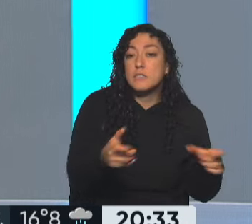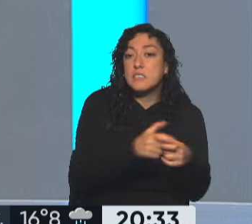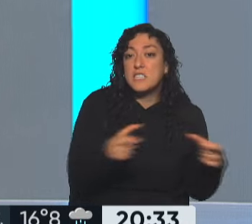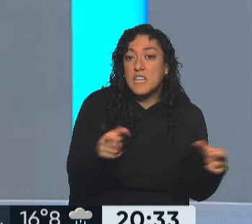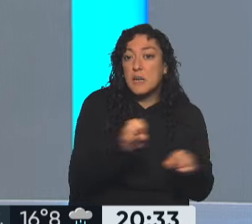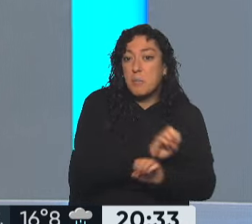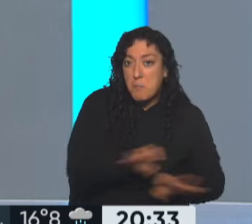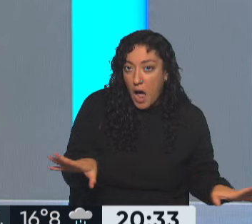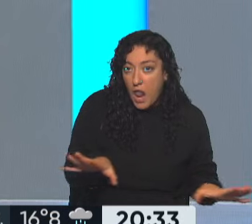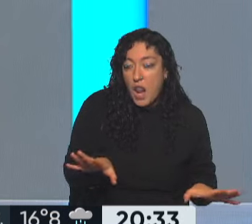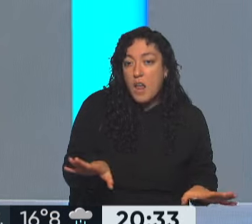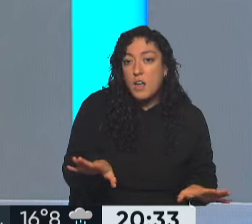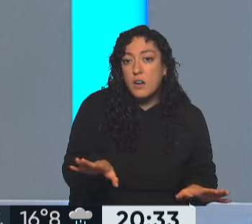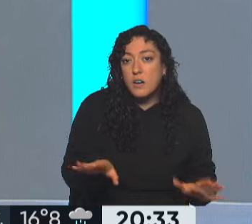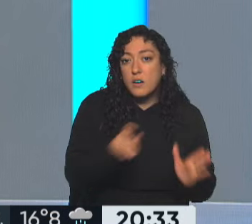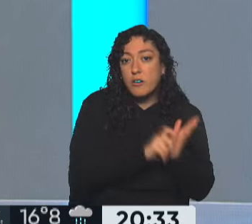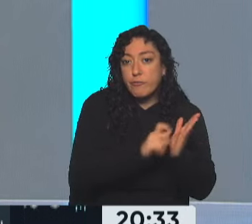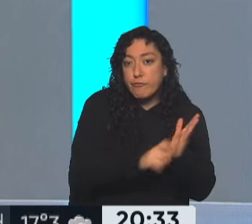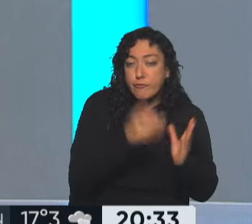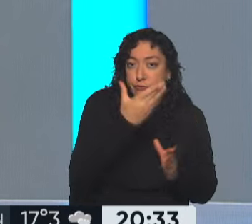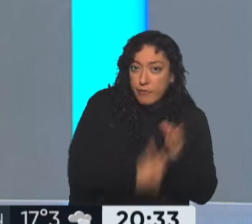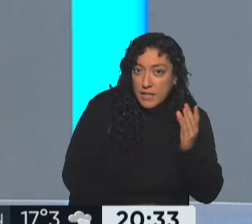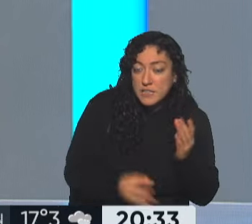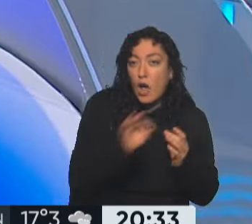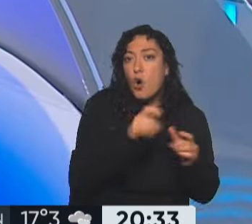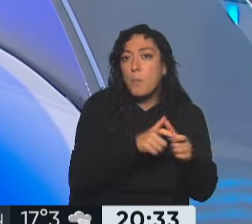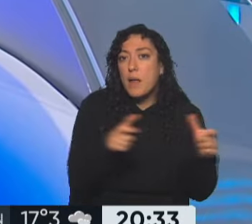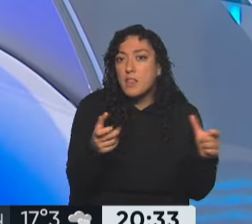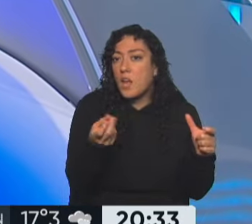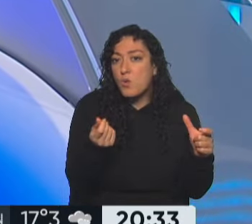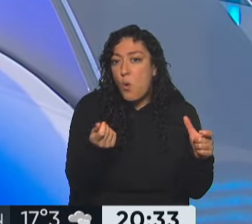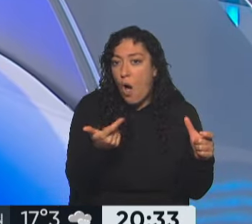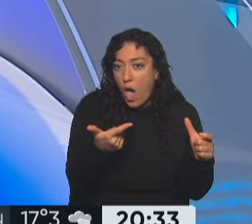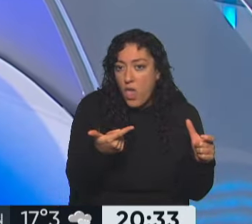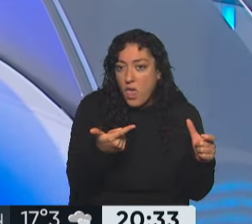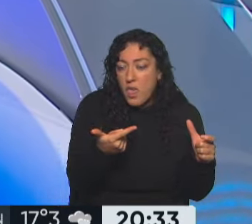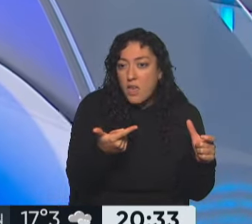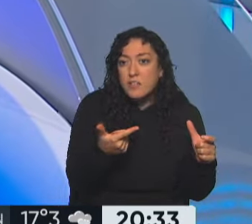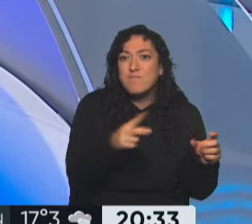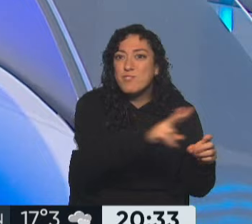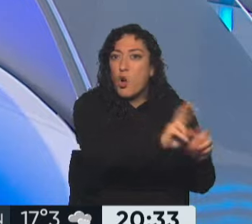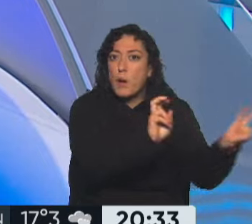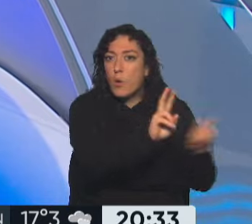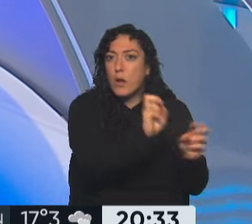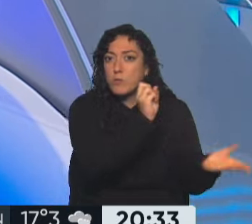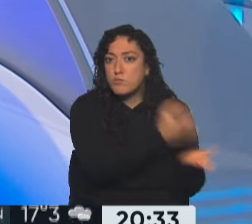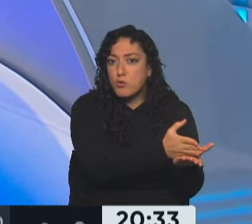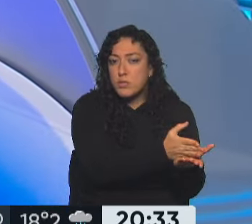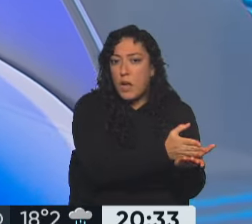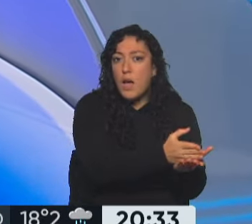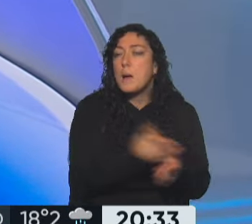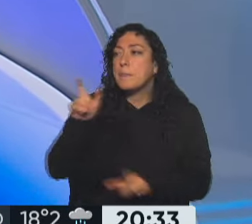ya sea por algún dato erróneo o porque no tienen fondos los cheques. Eso se destina para programas específicos para personas con